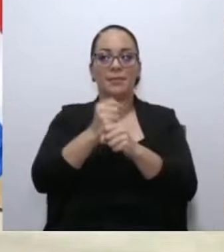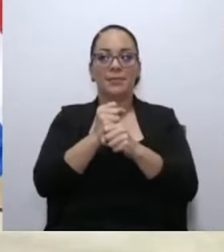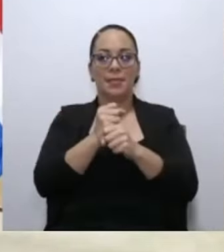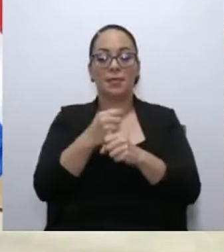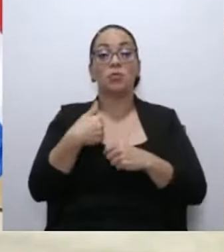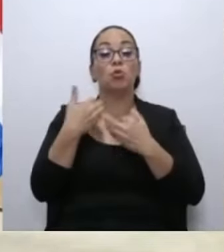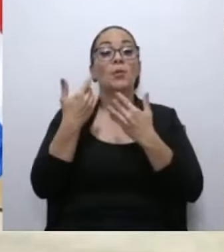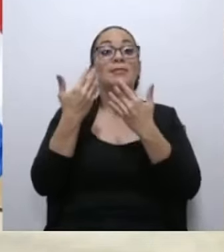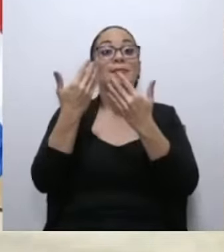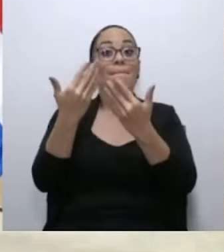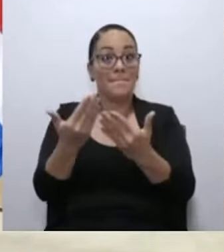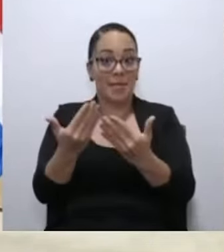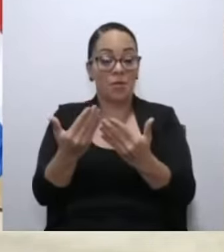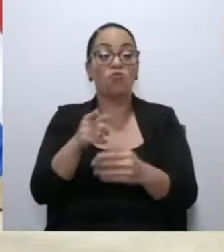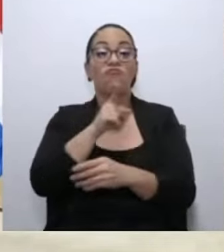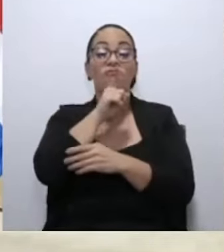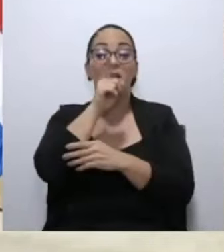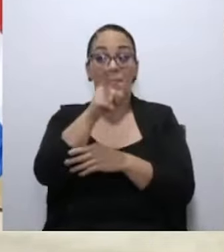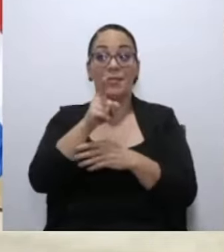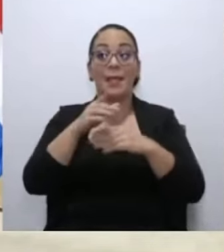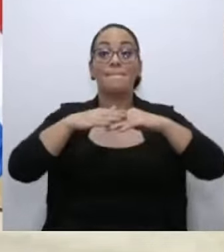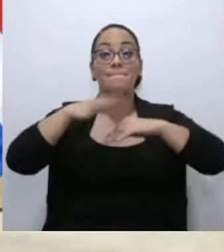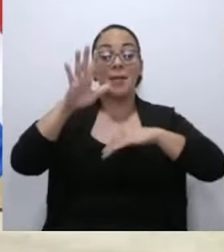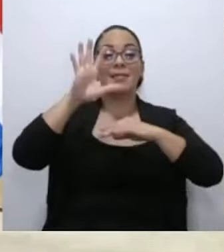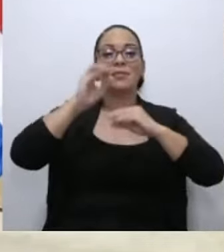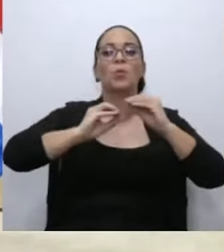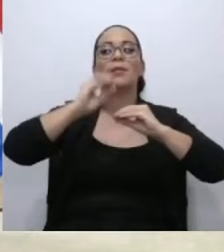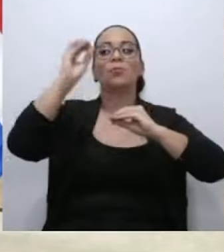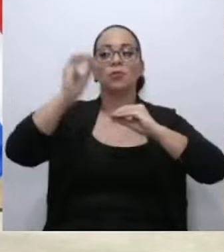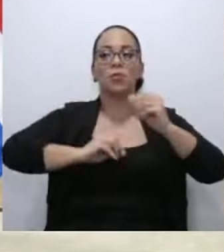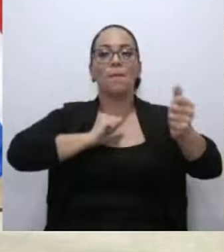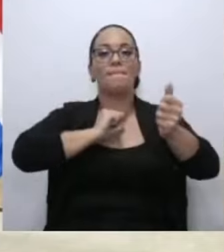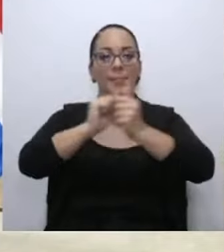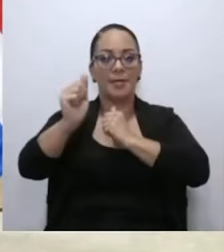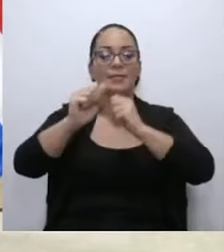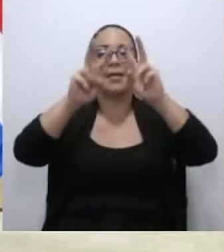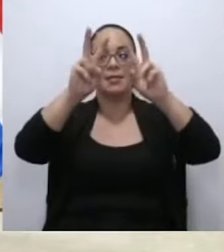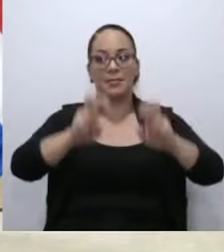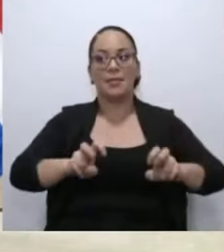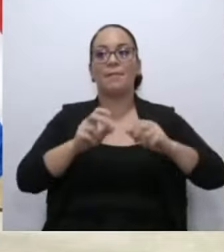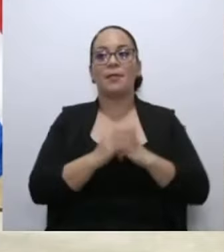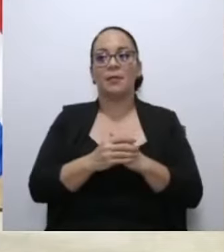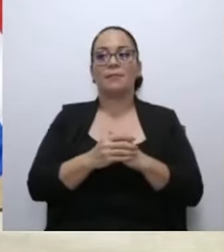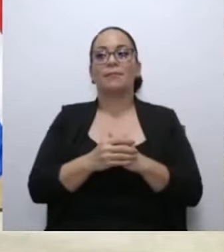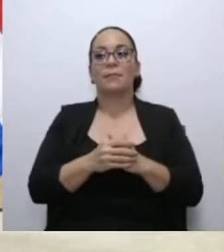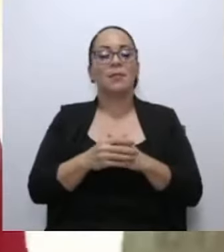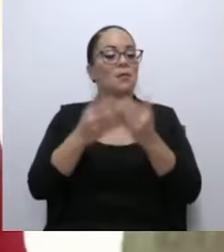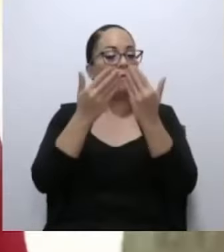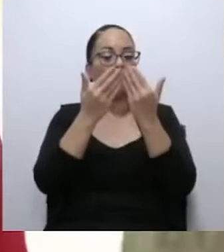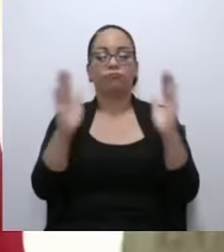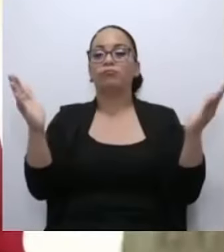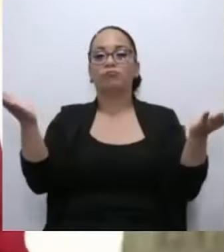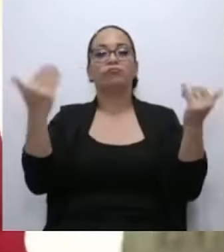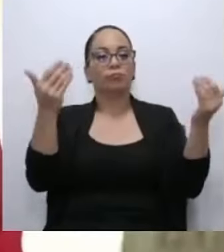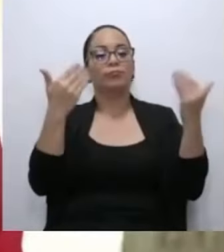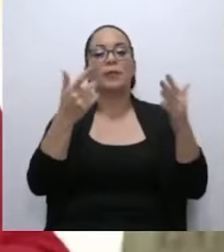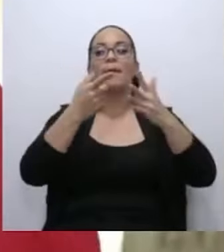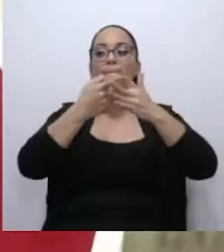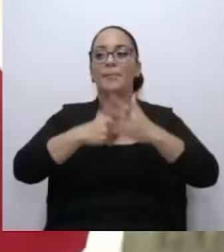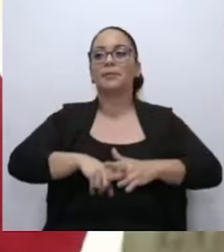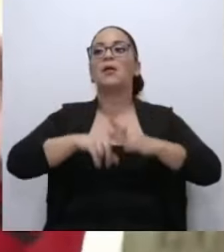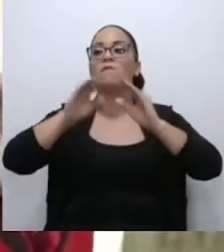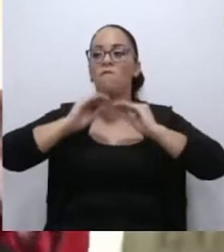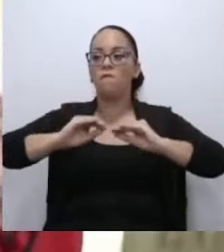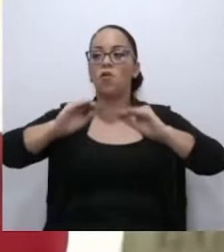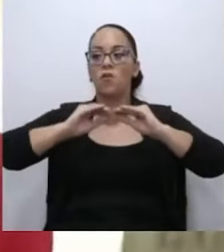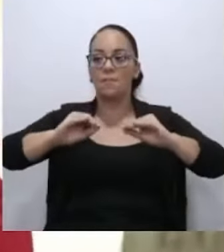realmente que más del 50% pasen ese examen y que tengamos puertas abiertas para empezar una formación que